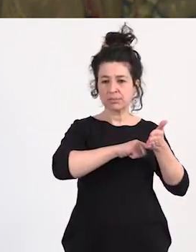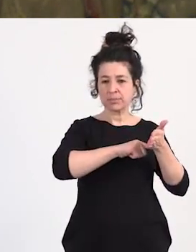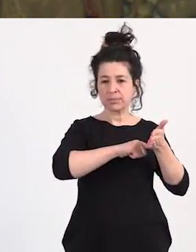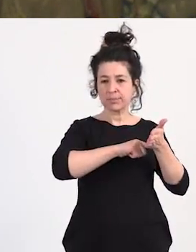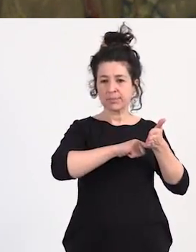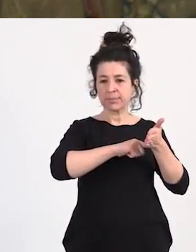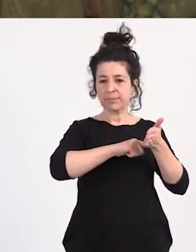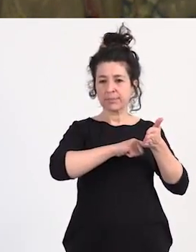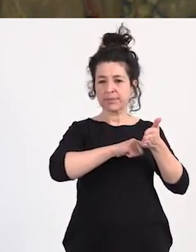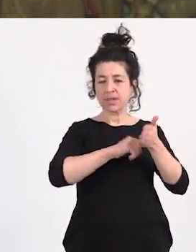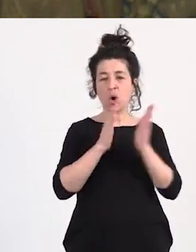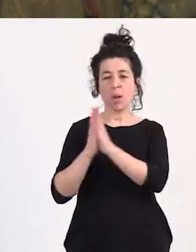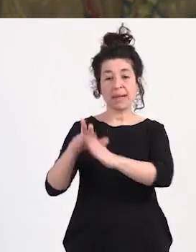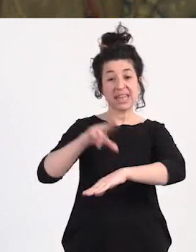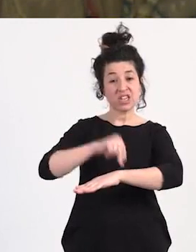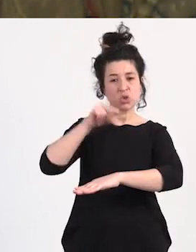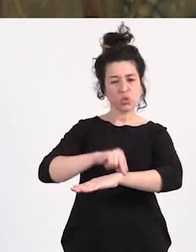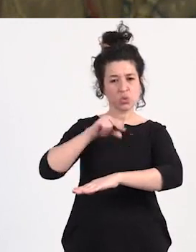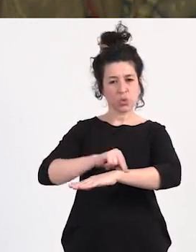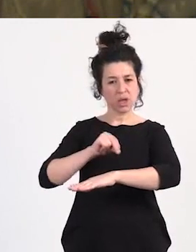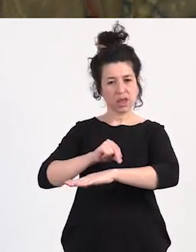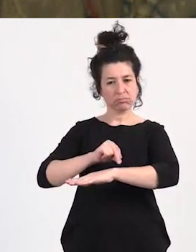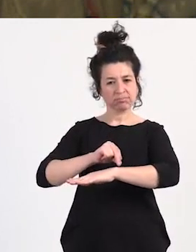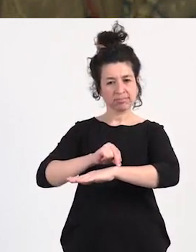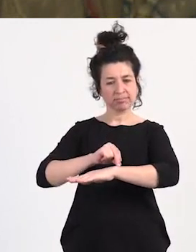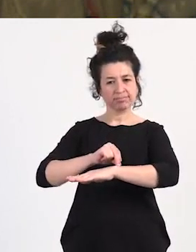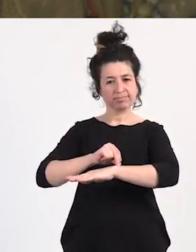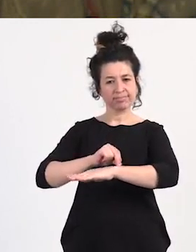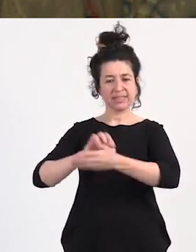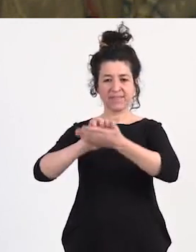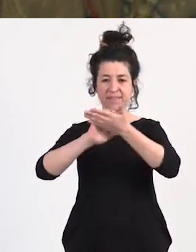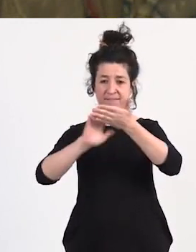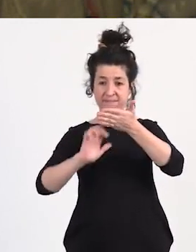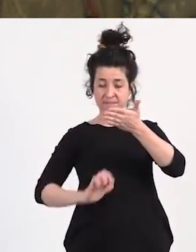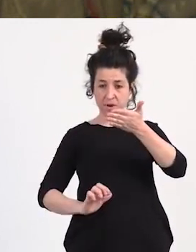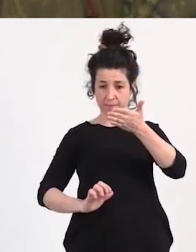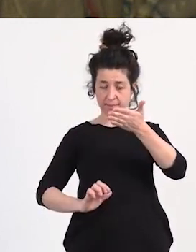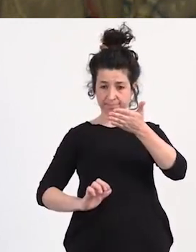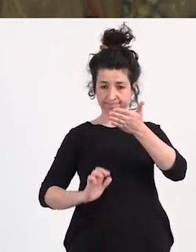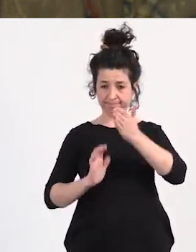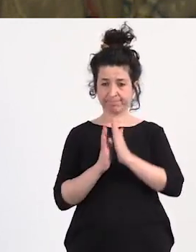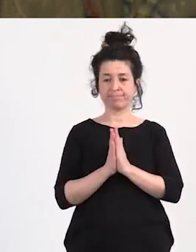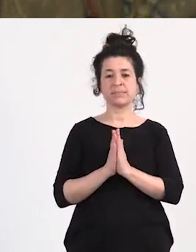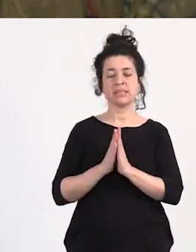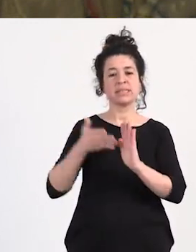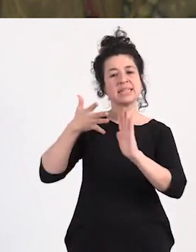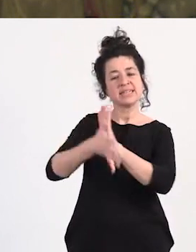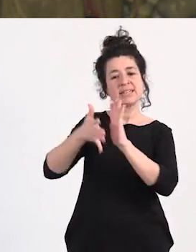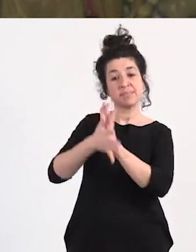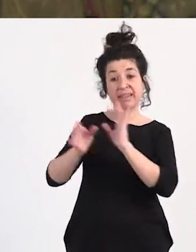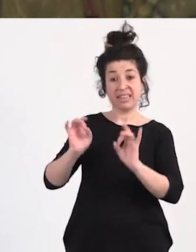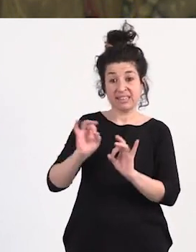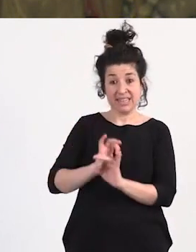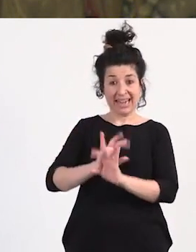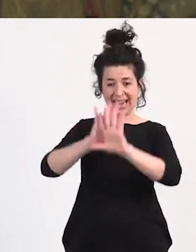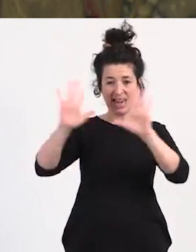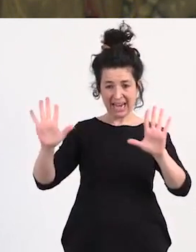compañeras de Suecia han hecho un informe donde explican claramente como solo perjudica a la